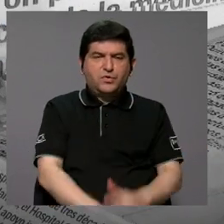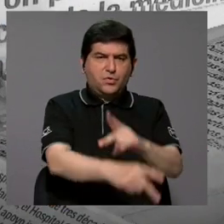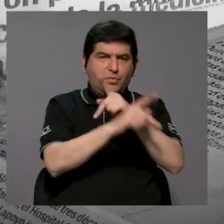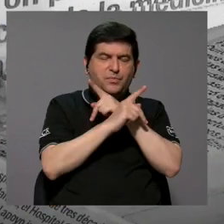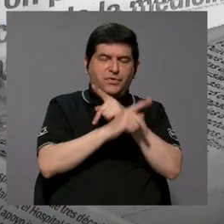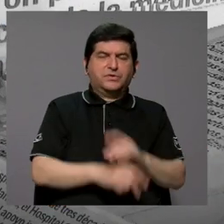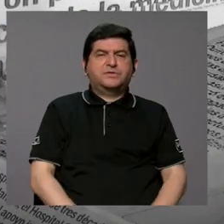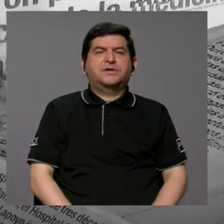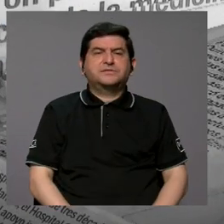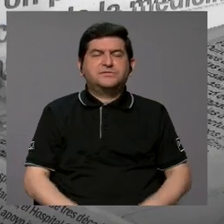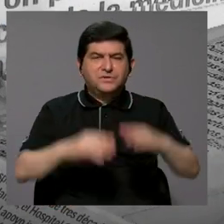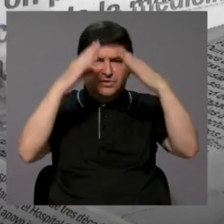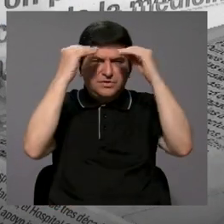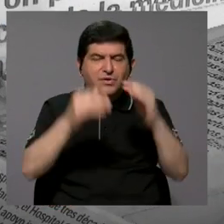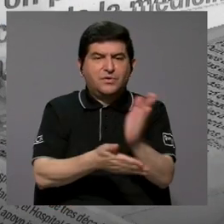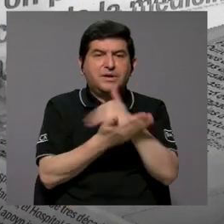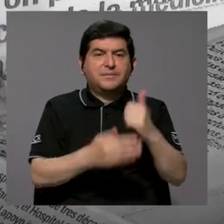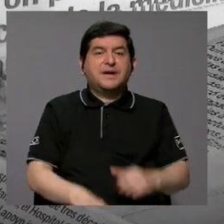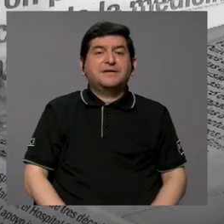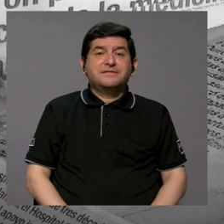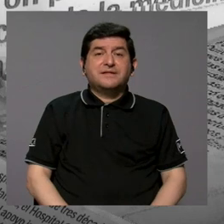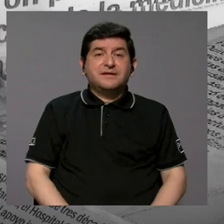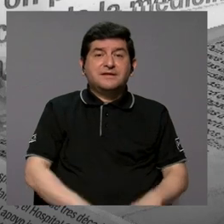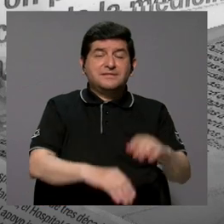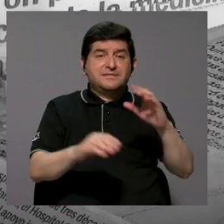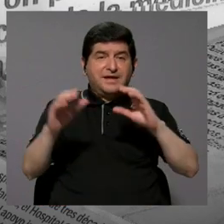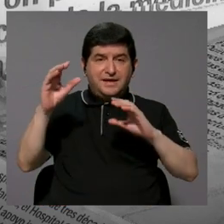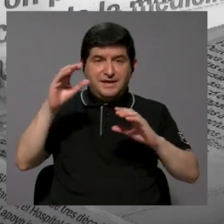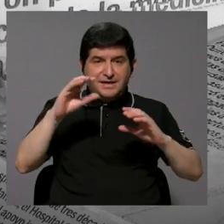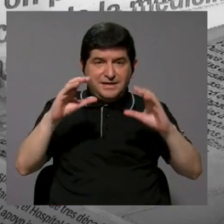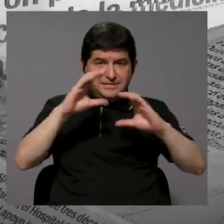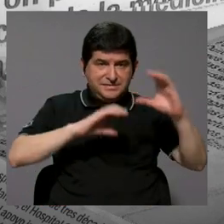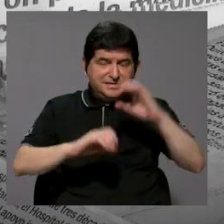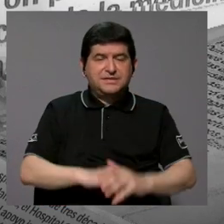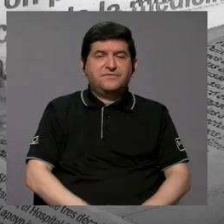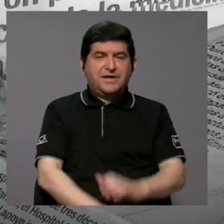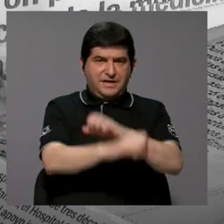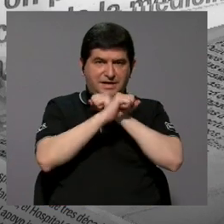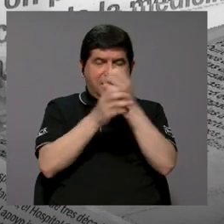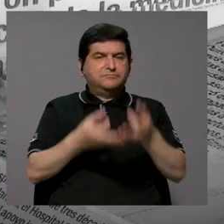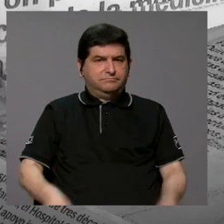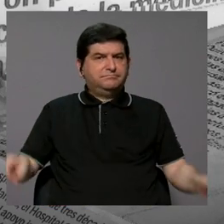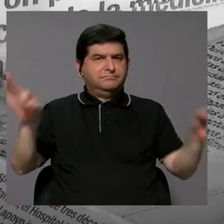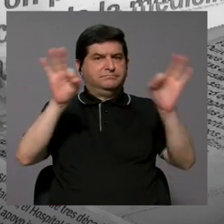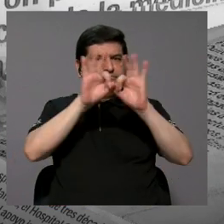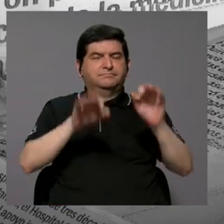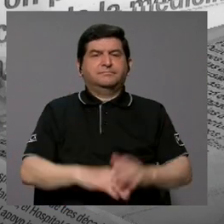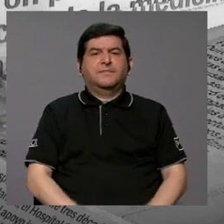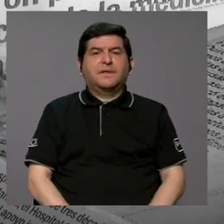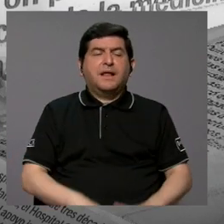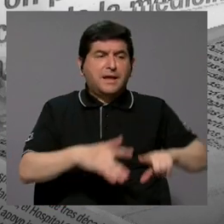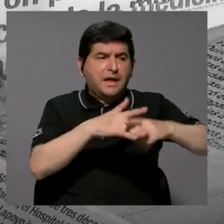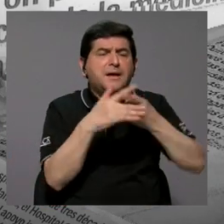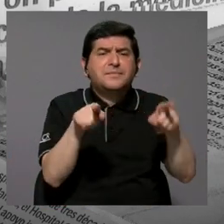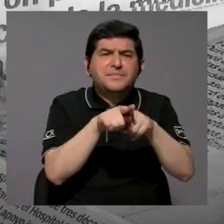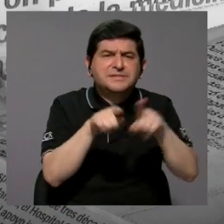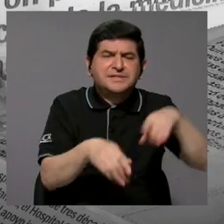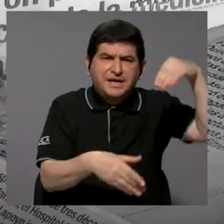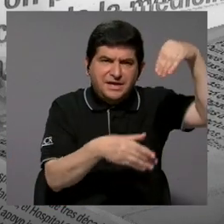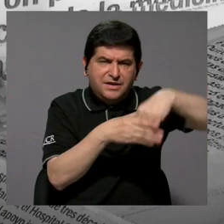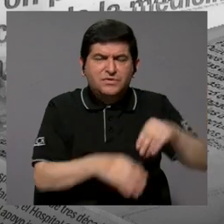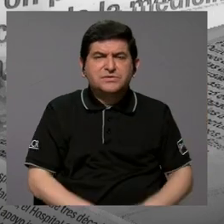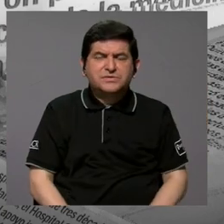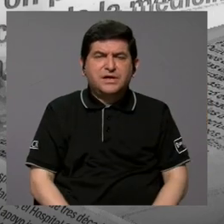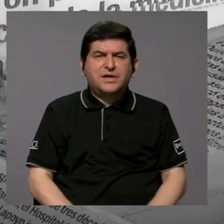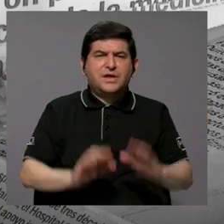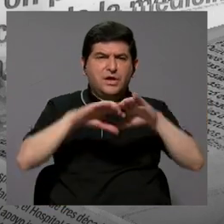de datos, la parte de ciberseguridad también es importante. Entonces, es crucial poder comenzar también a incluir